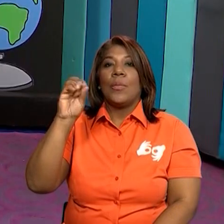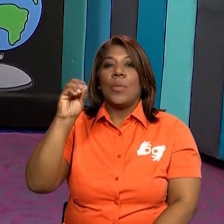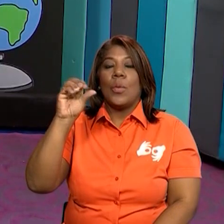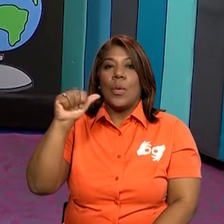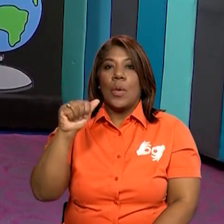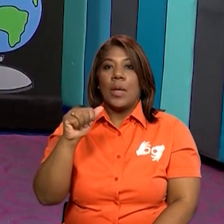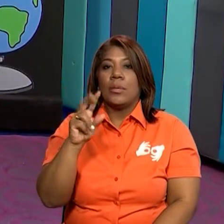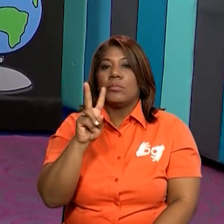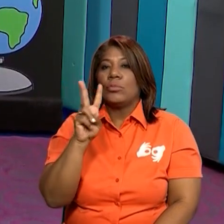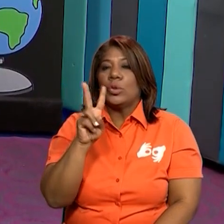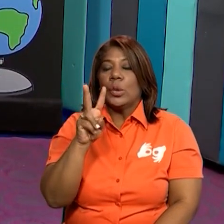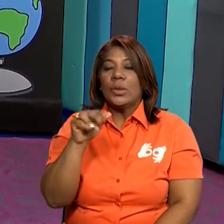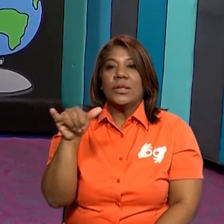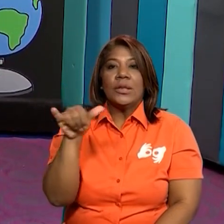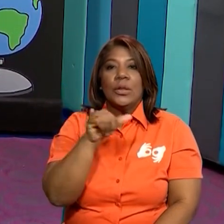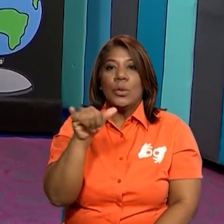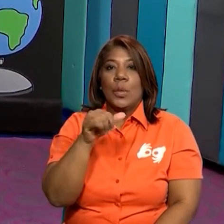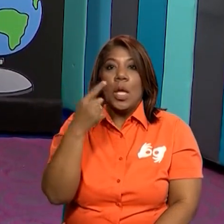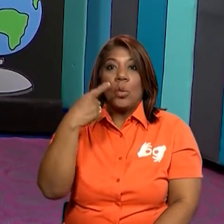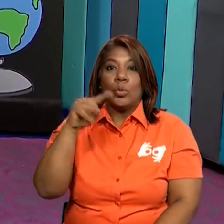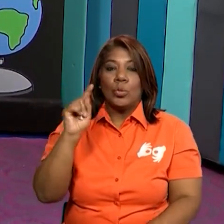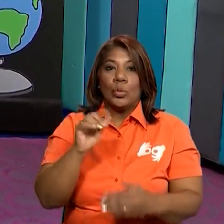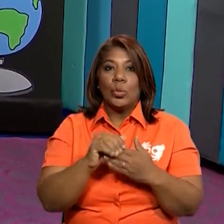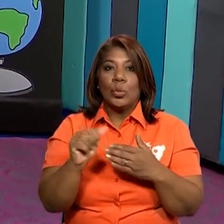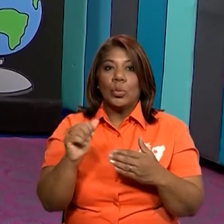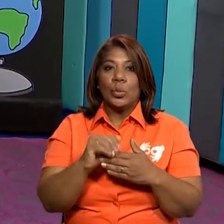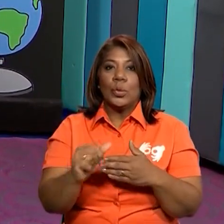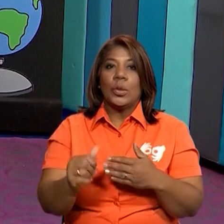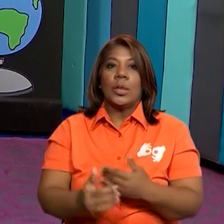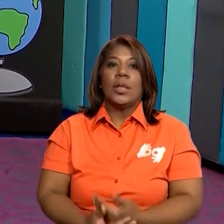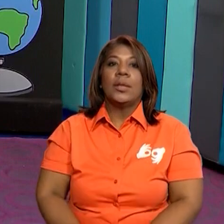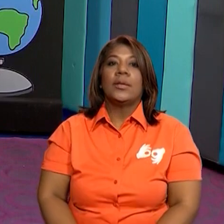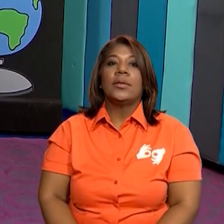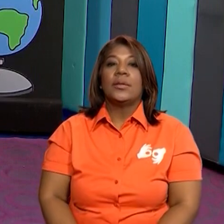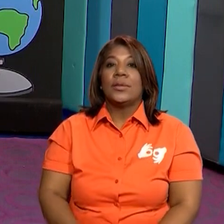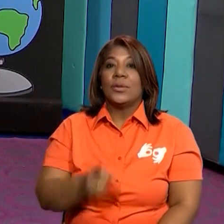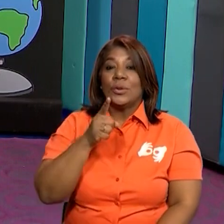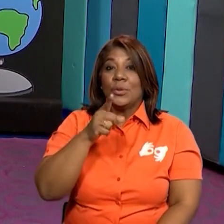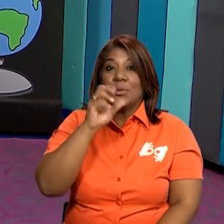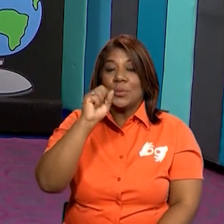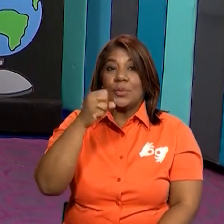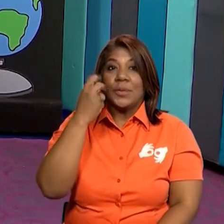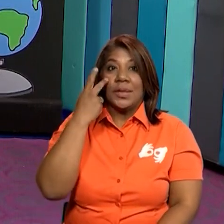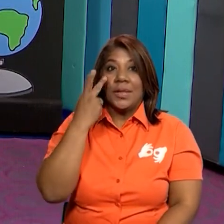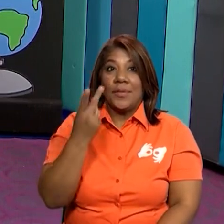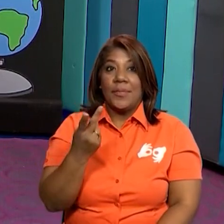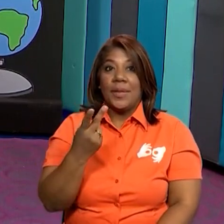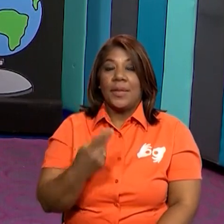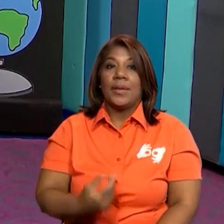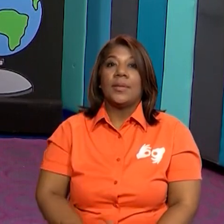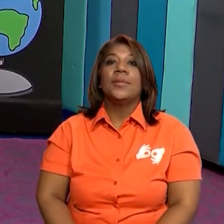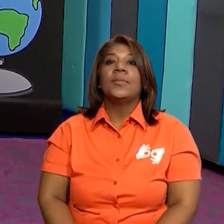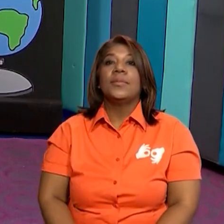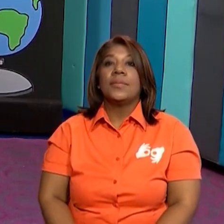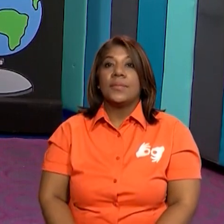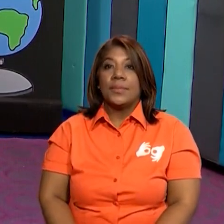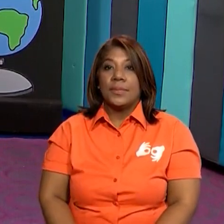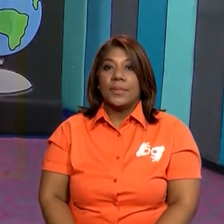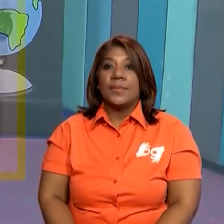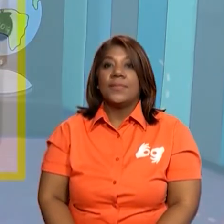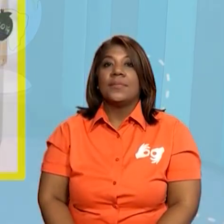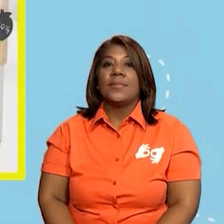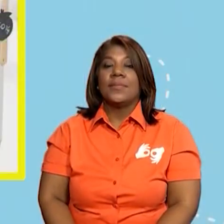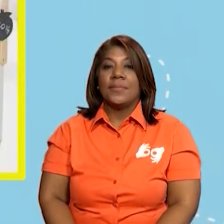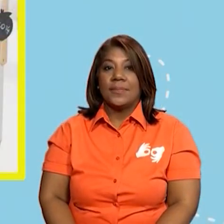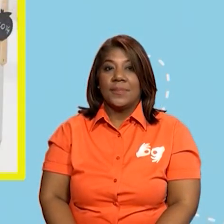valen lo mismo. Yo los invito ahora a que lo podamos ver juntos. Ya ustedes los tienen también en pantalla.